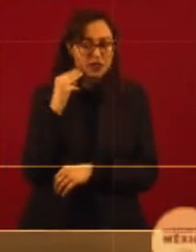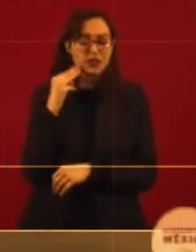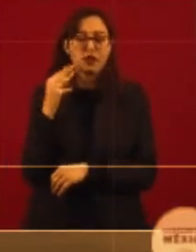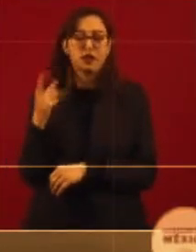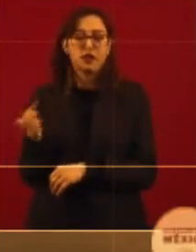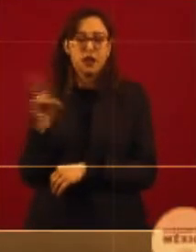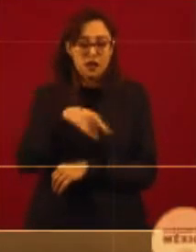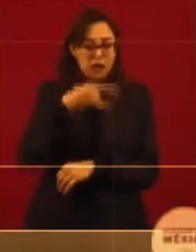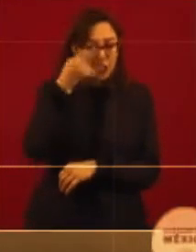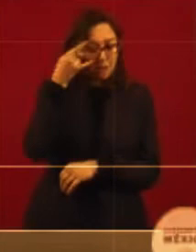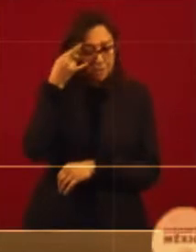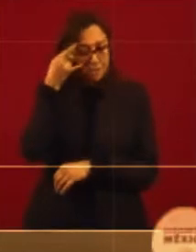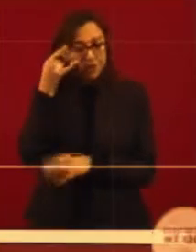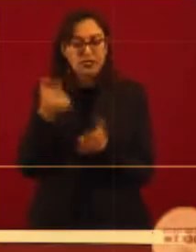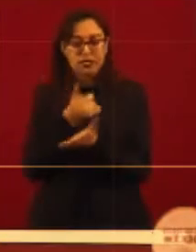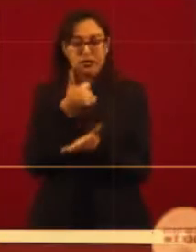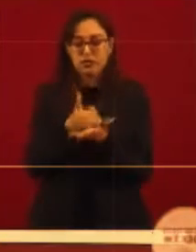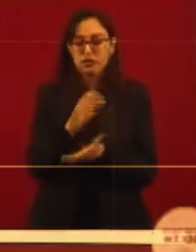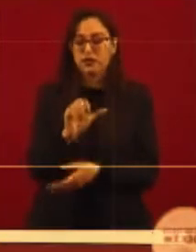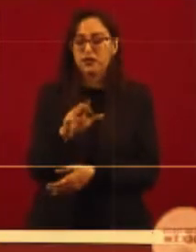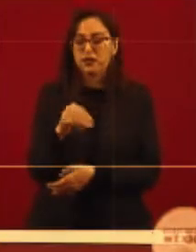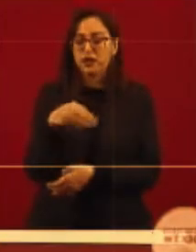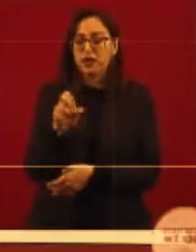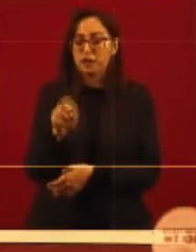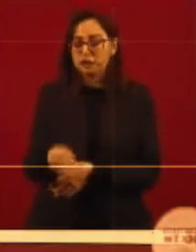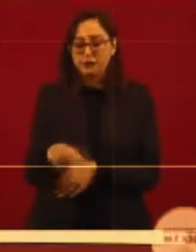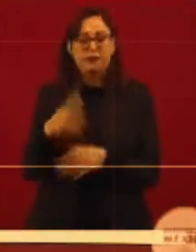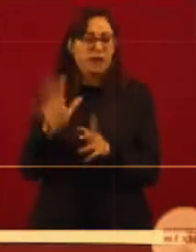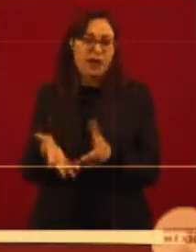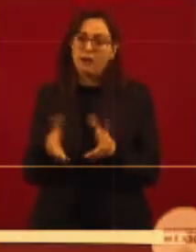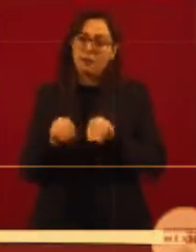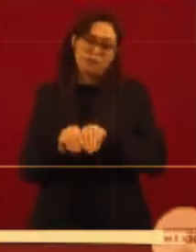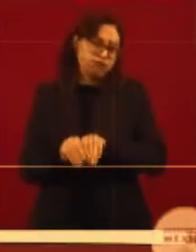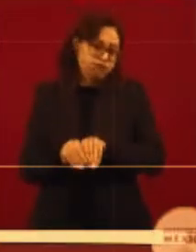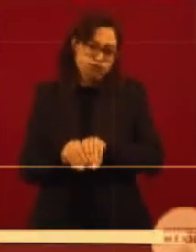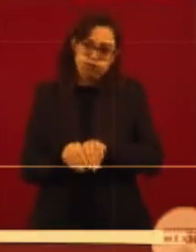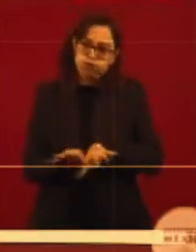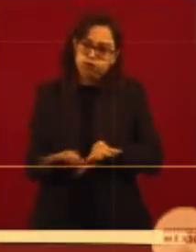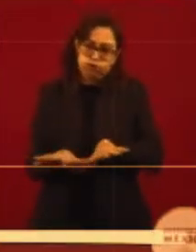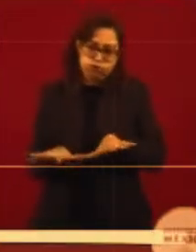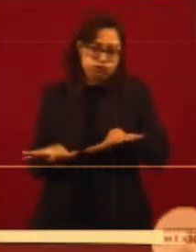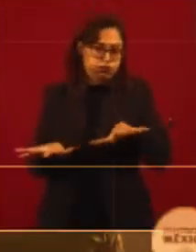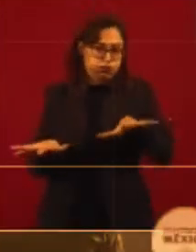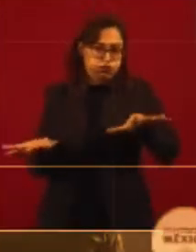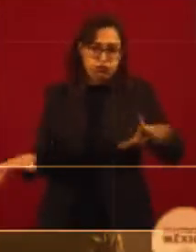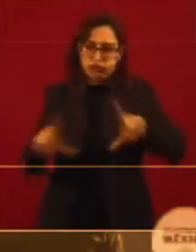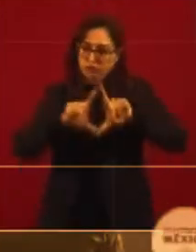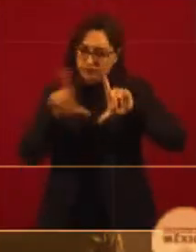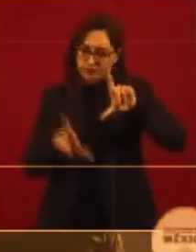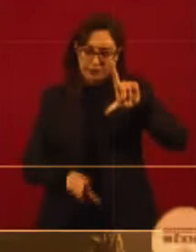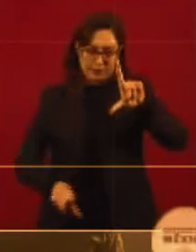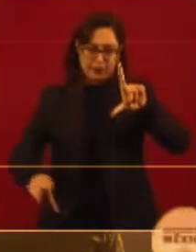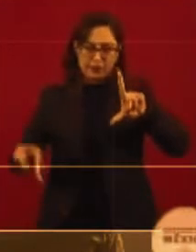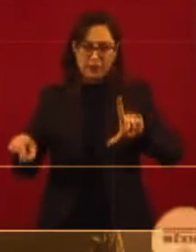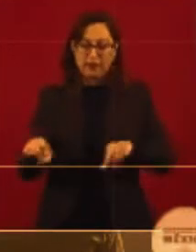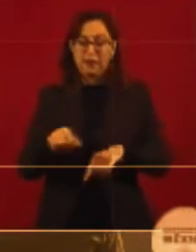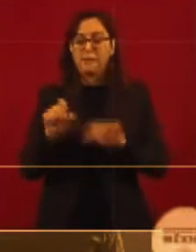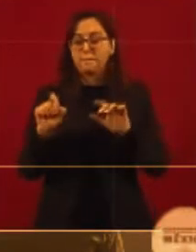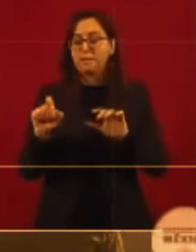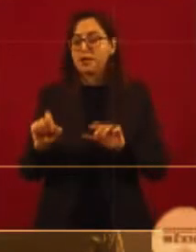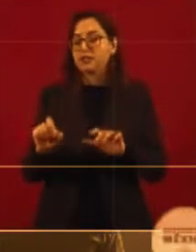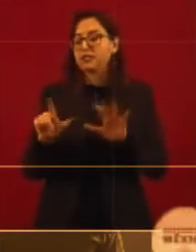a Campeche, a Ciudad del Carmen. sea, ya es una distribución a 27.